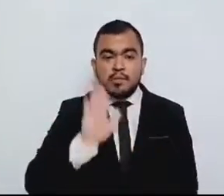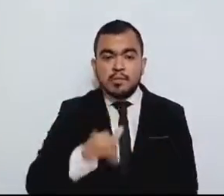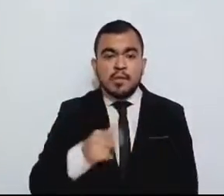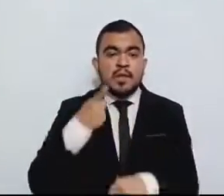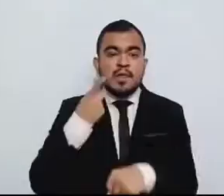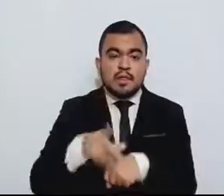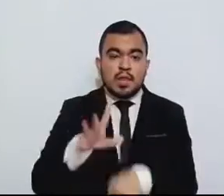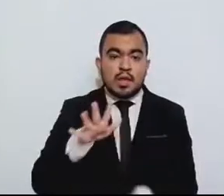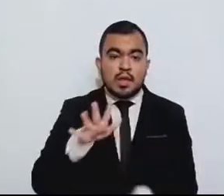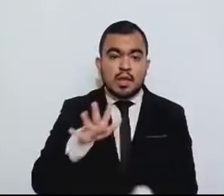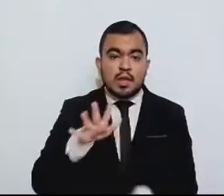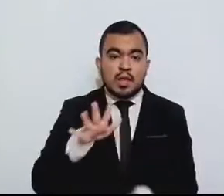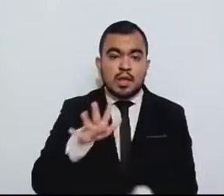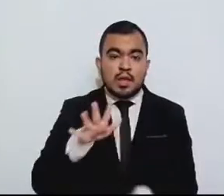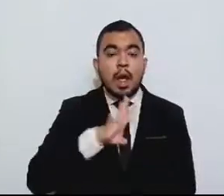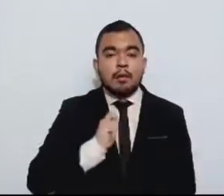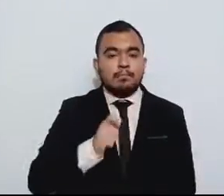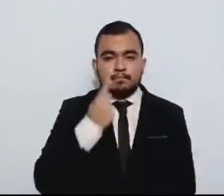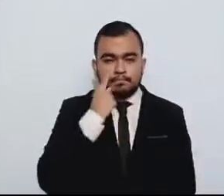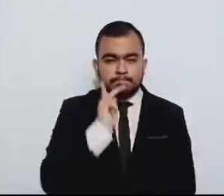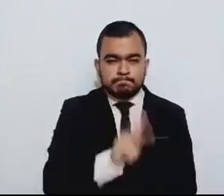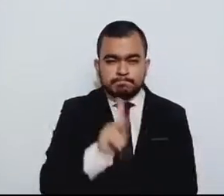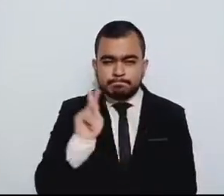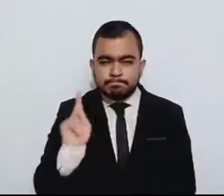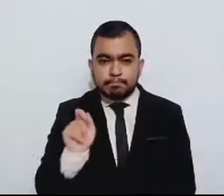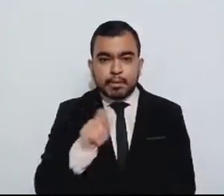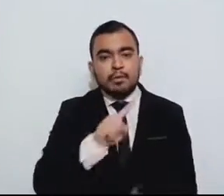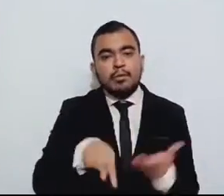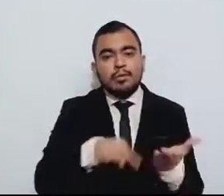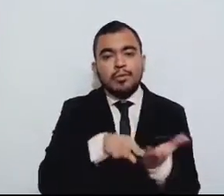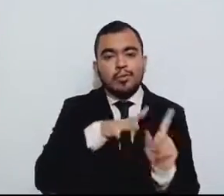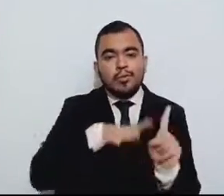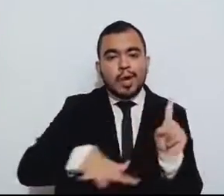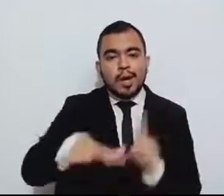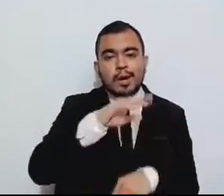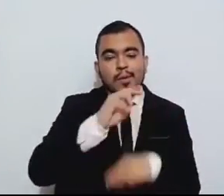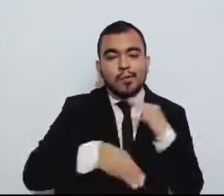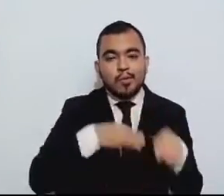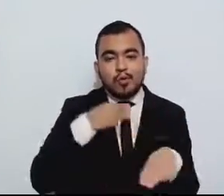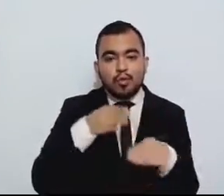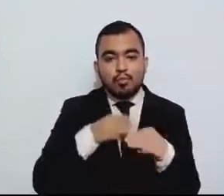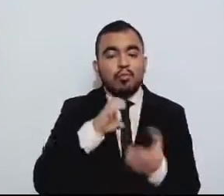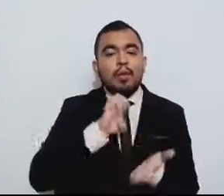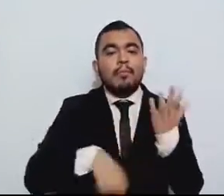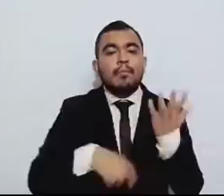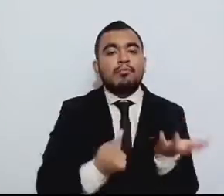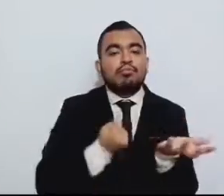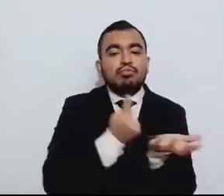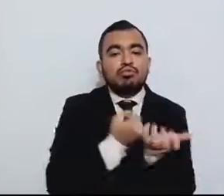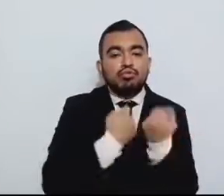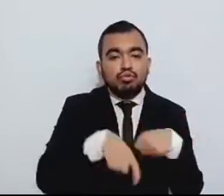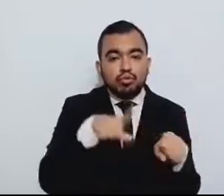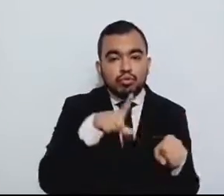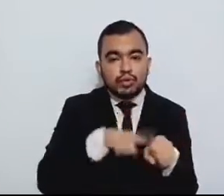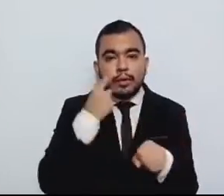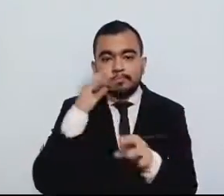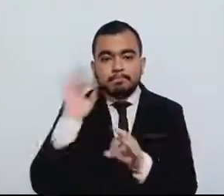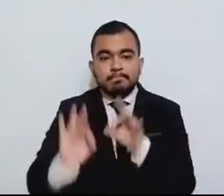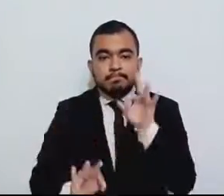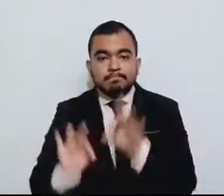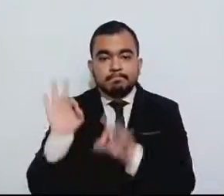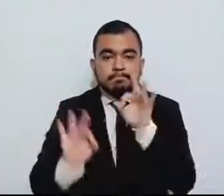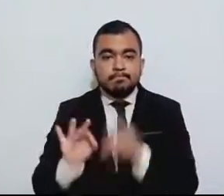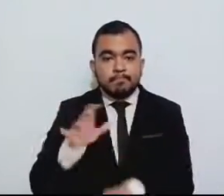características comunes en el espacio que habitan en el mundo, tanto en el plano social como demográfico. La informalidad de los